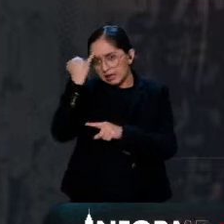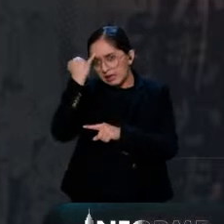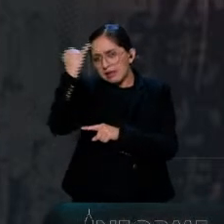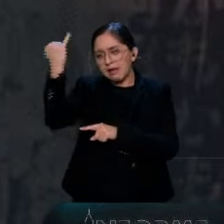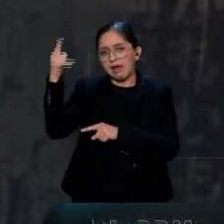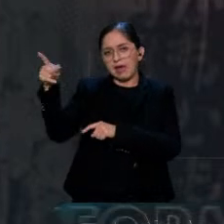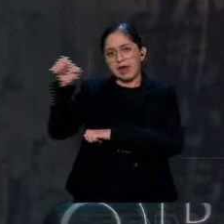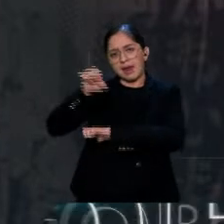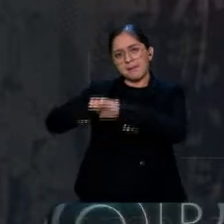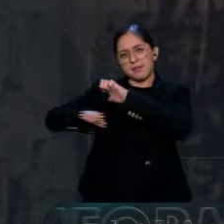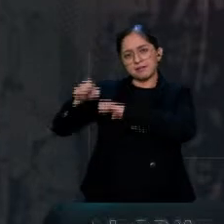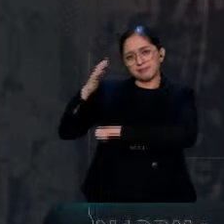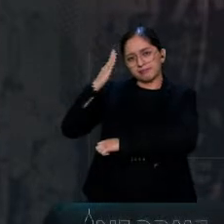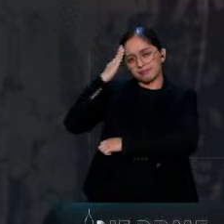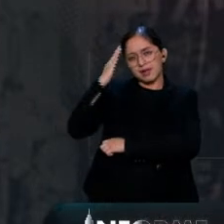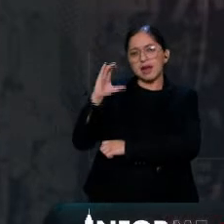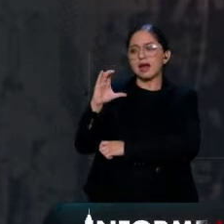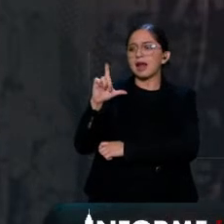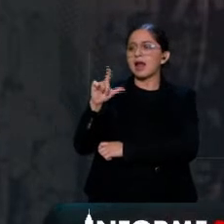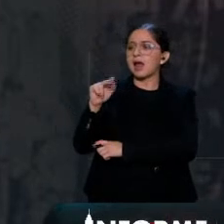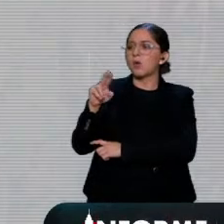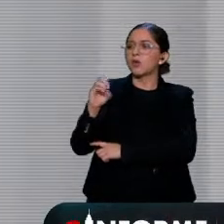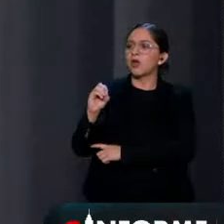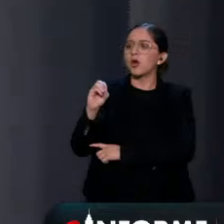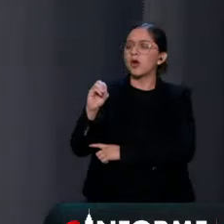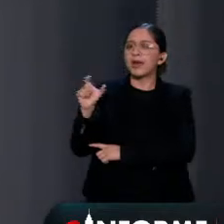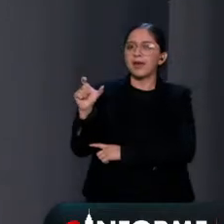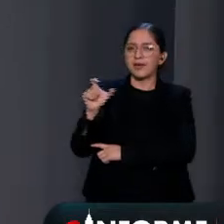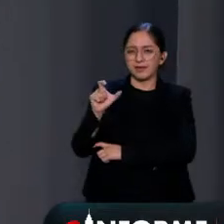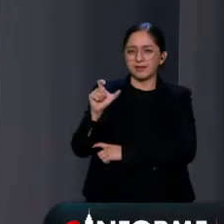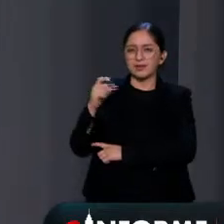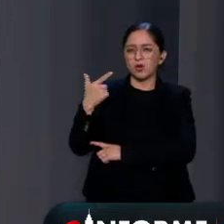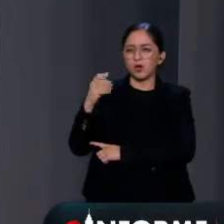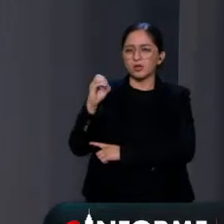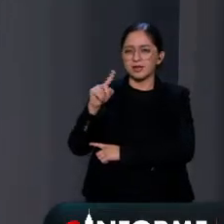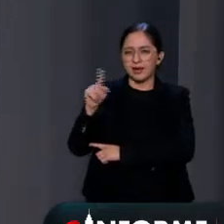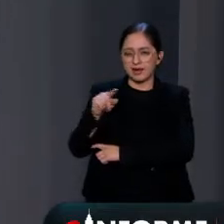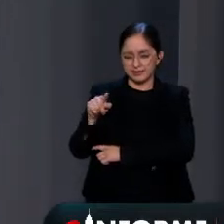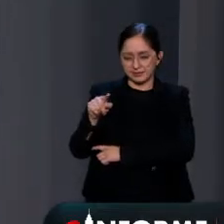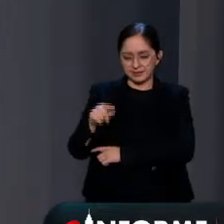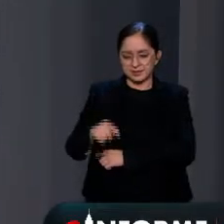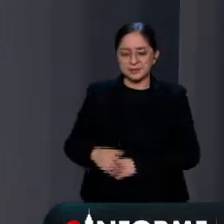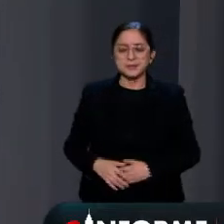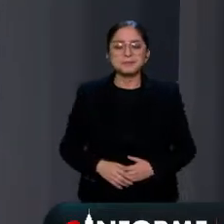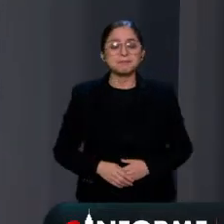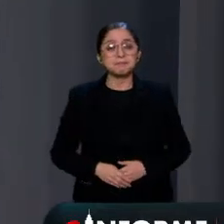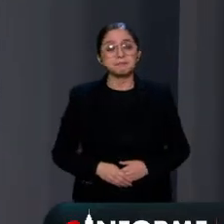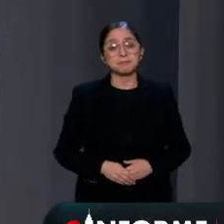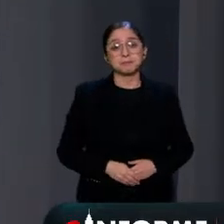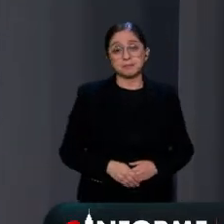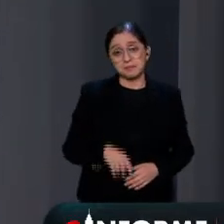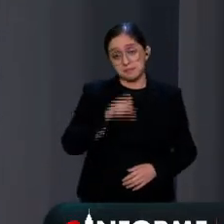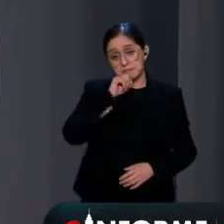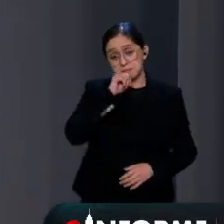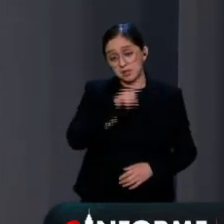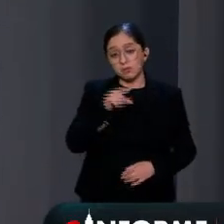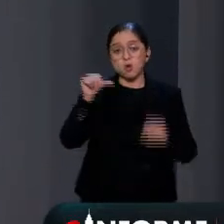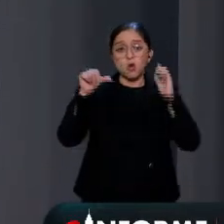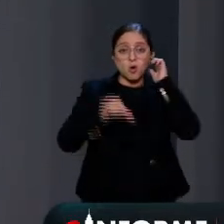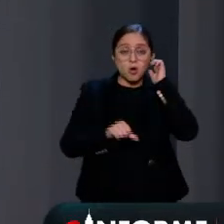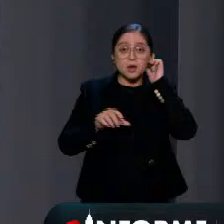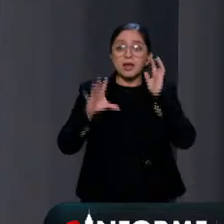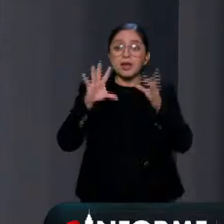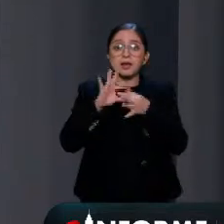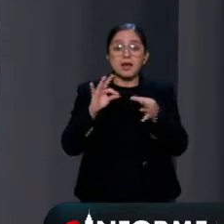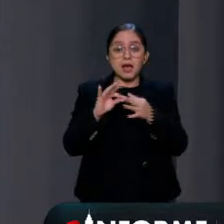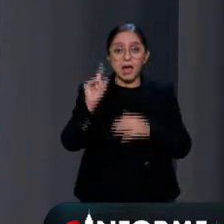cobijados por Claudio X. González. Y esta mañana también se habló de la nueva política hídrica en México a cargo